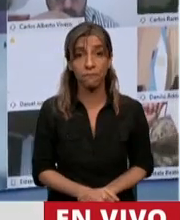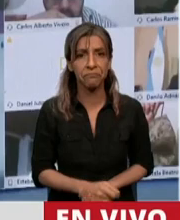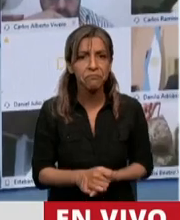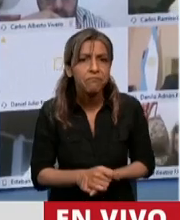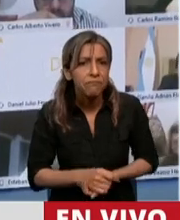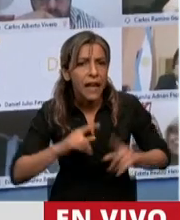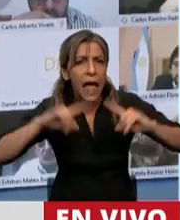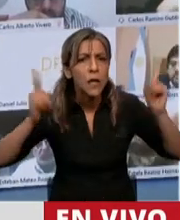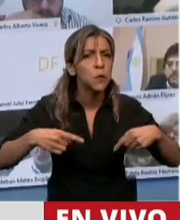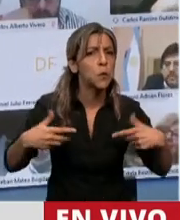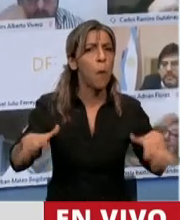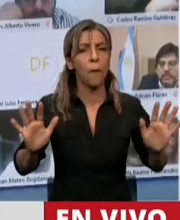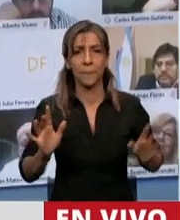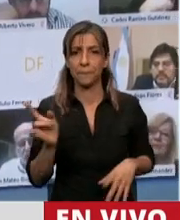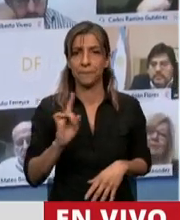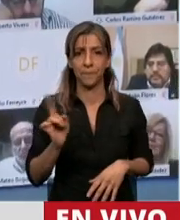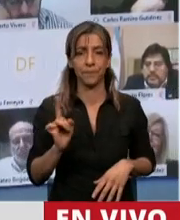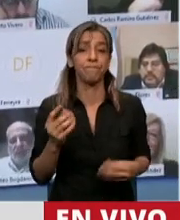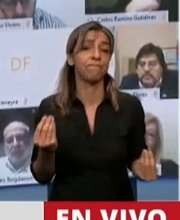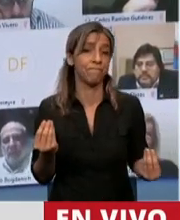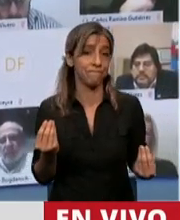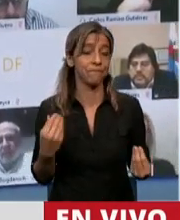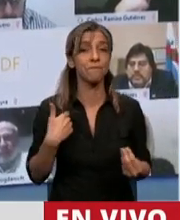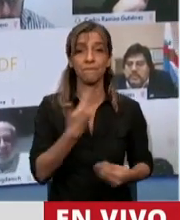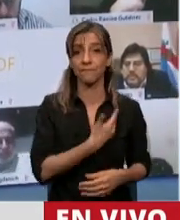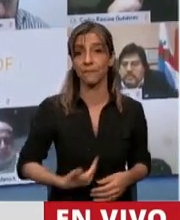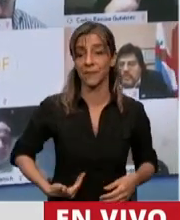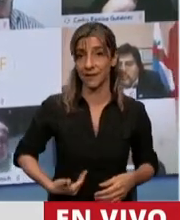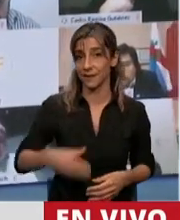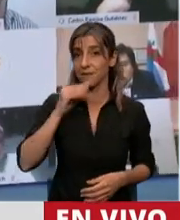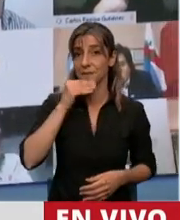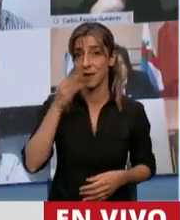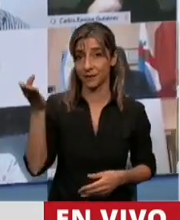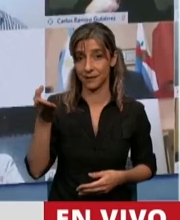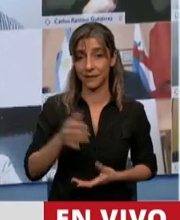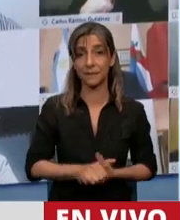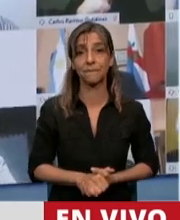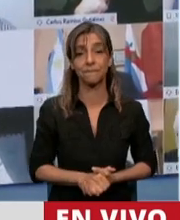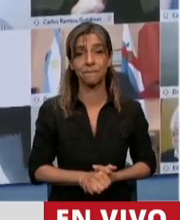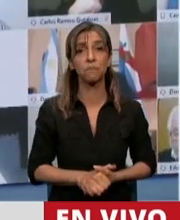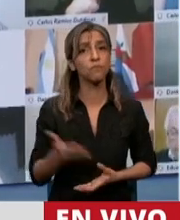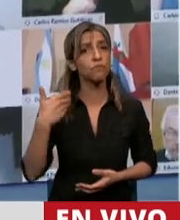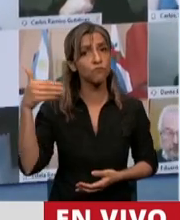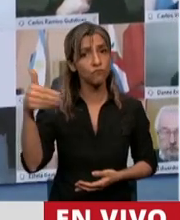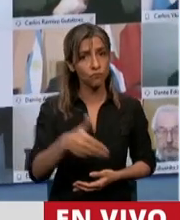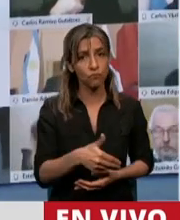realidad el presidente Sergio Massa ha venido públicamente